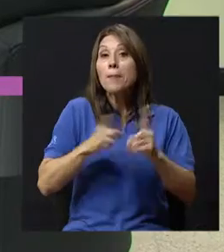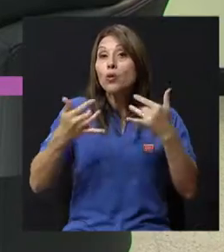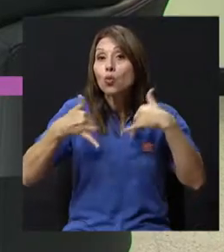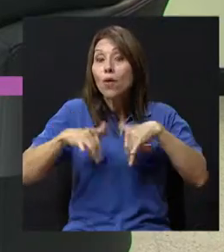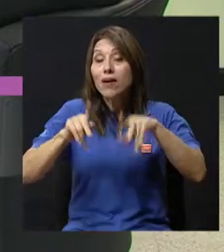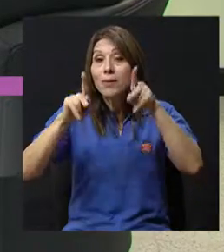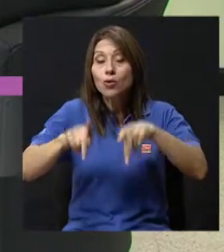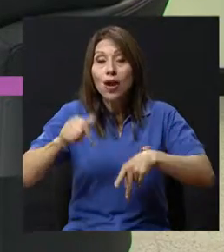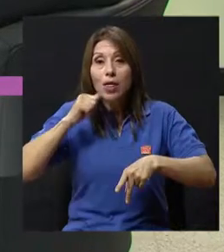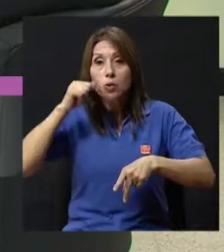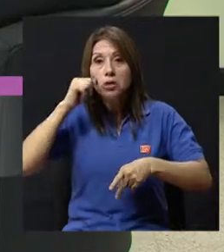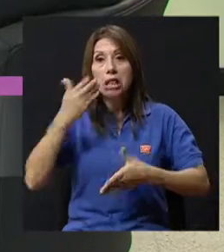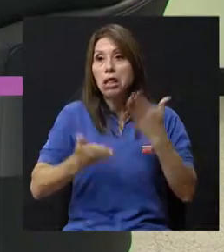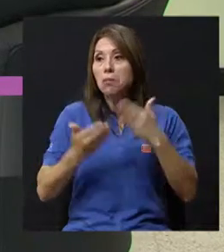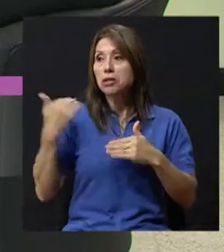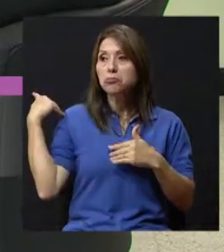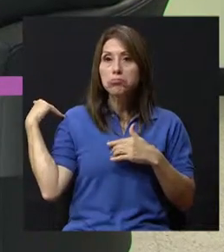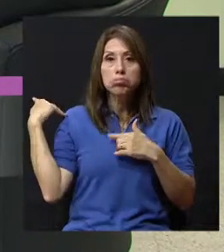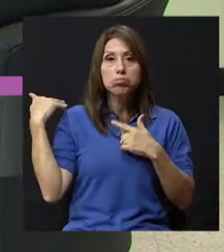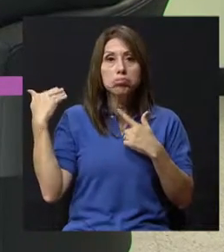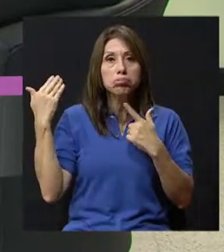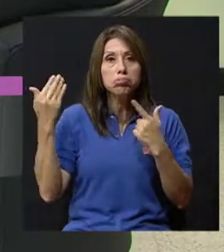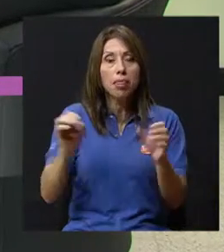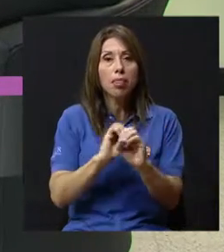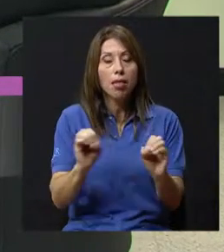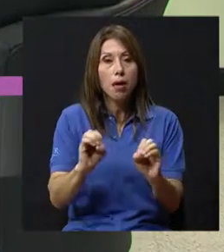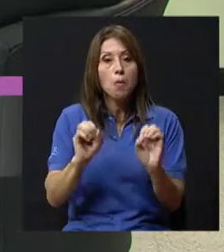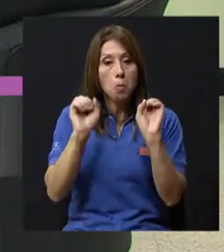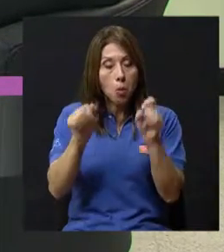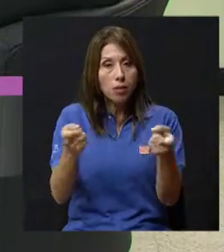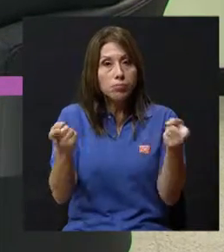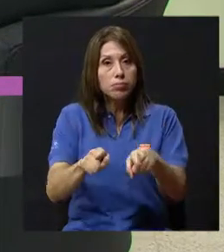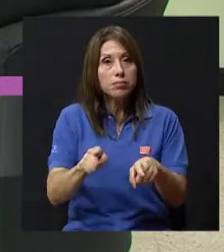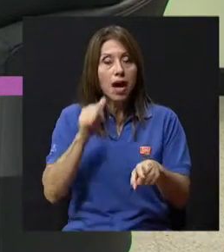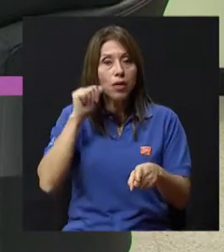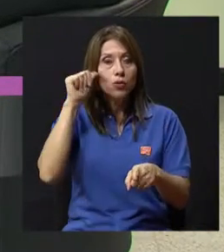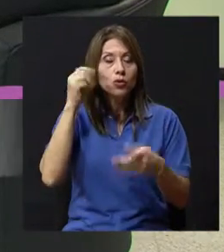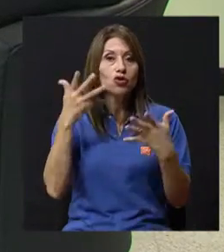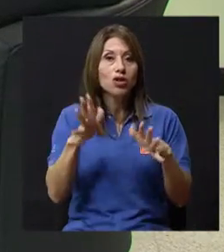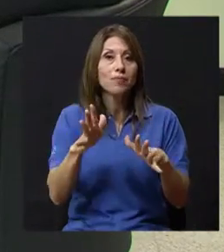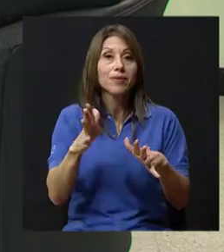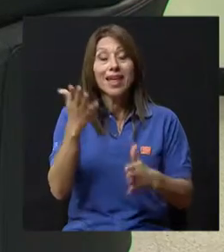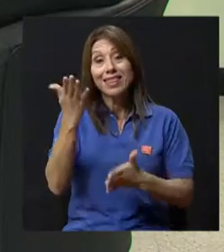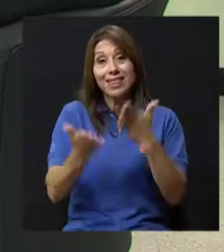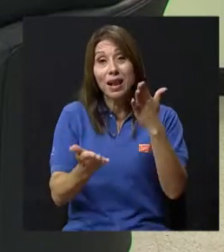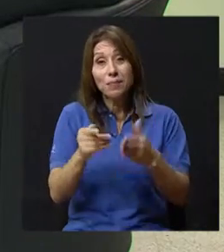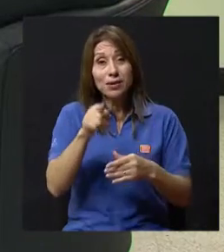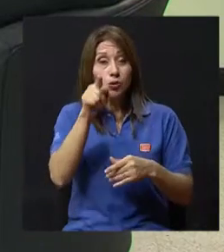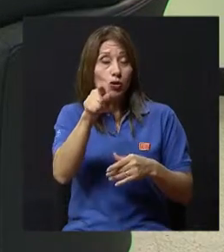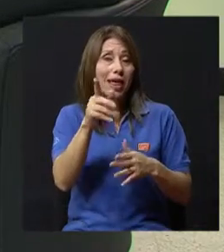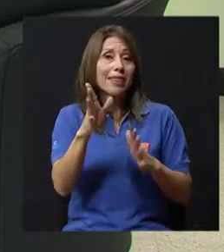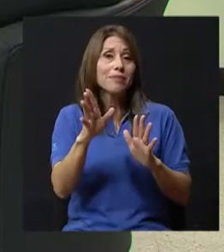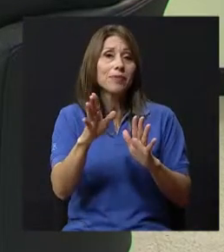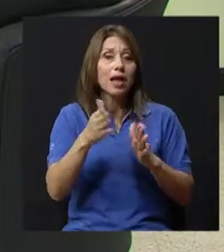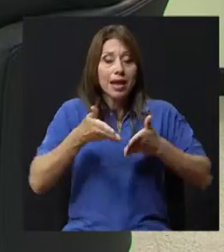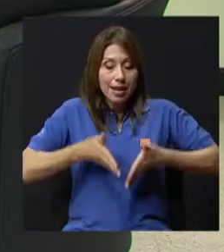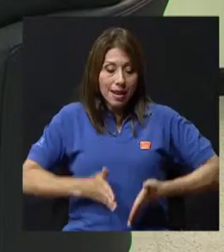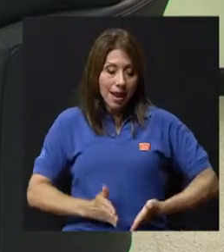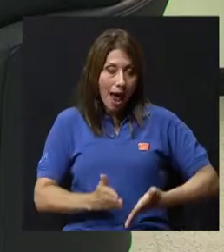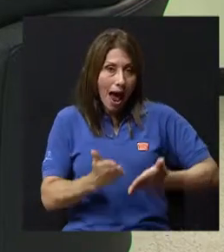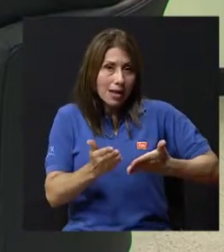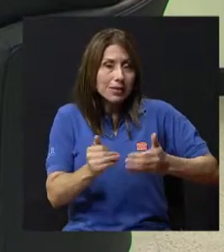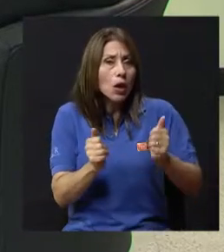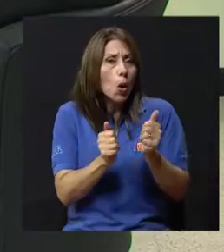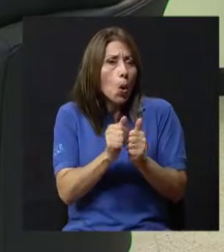adultos. O sea, esa predisposición genética puede ser que usted la tenga, por así decirlo, dormida durante muchos años